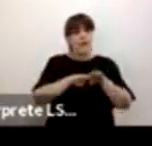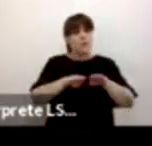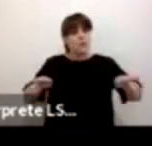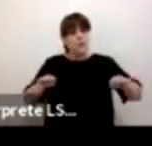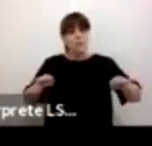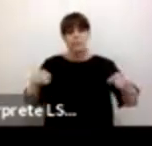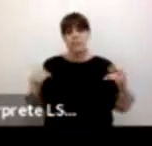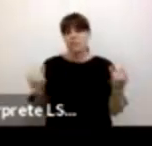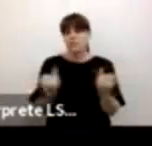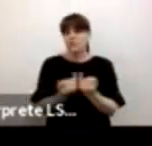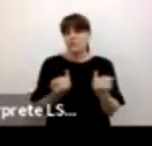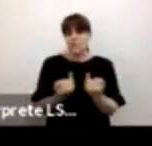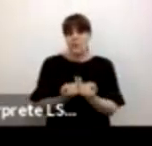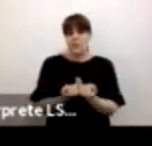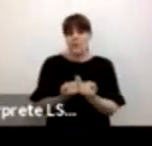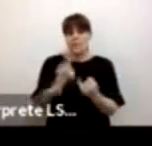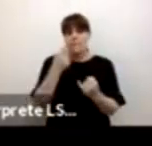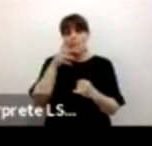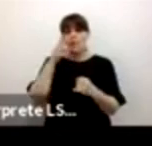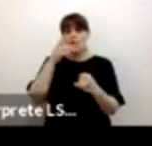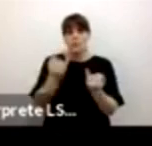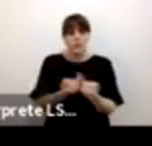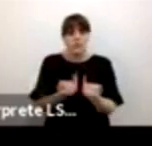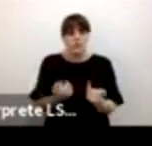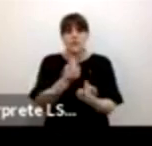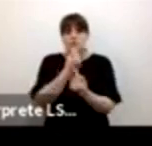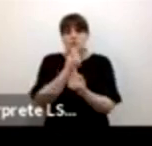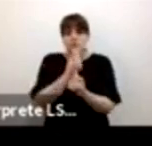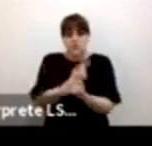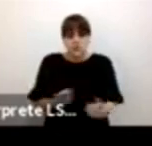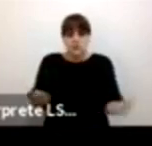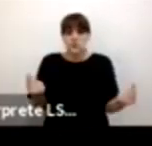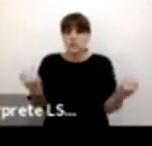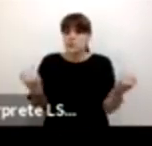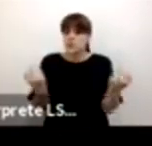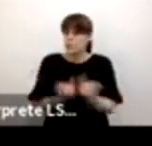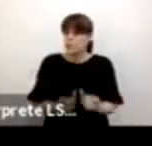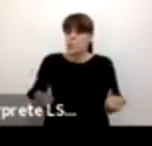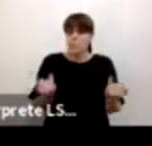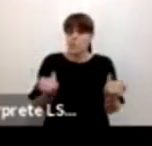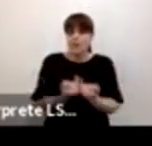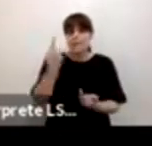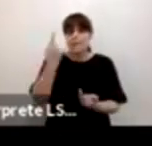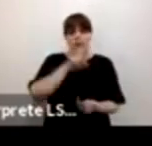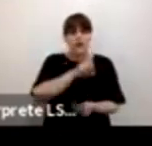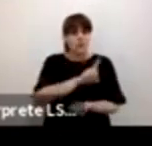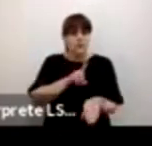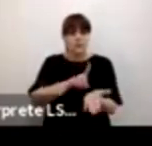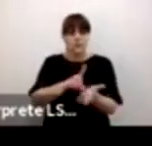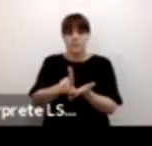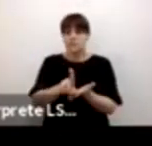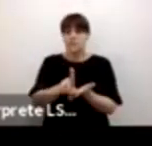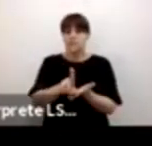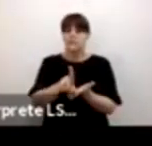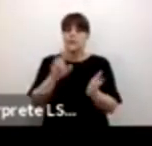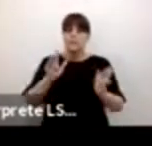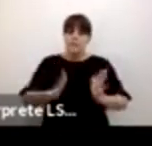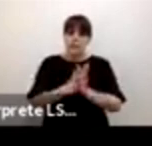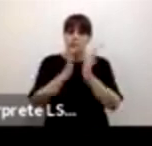niñez para llegar a la igualdad en la niñez y la adolescencia y promover su derecho a la participación siguiente por favor